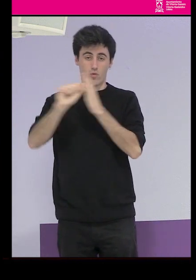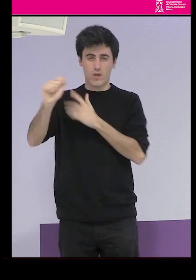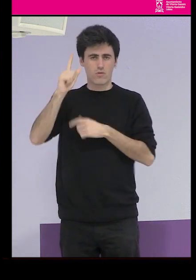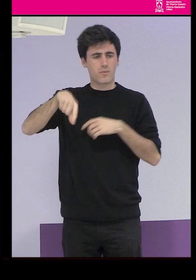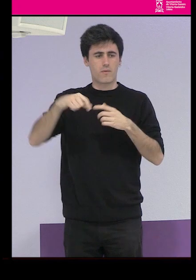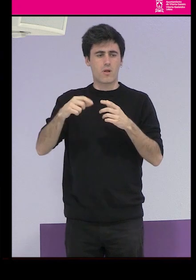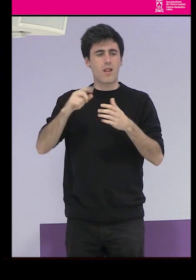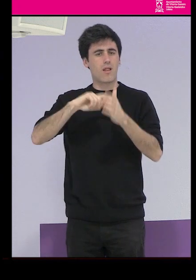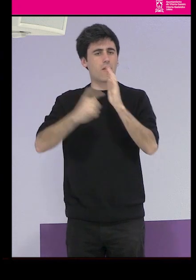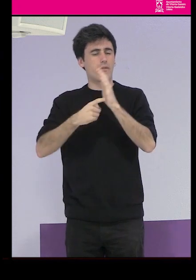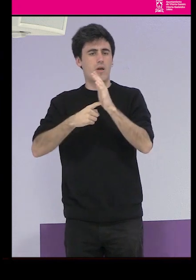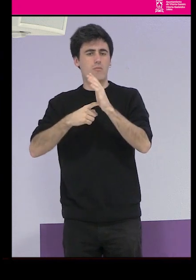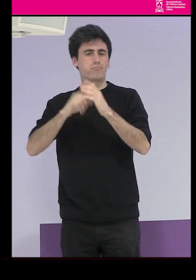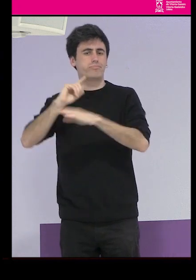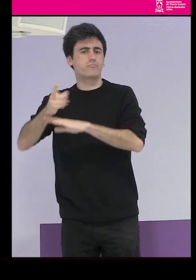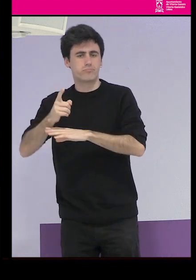increíble, pero antes no.